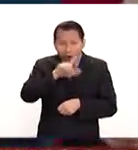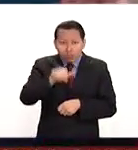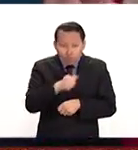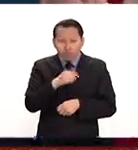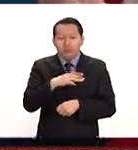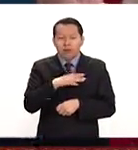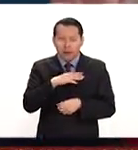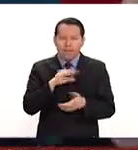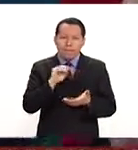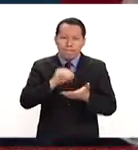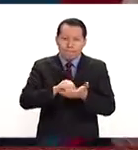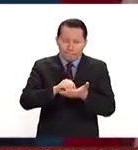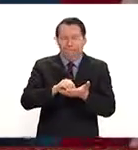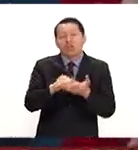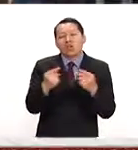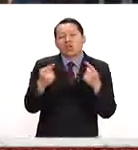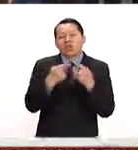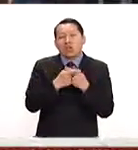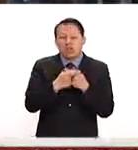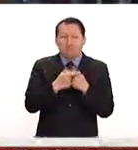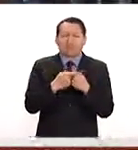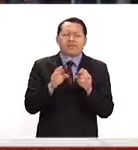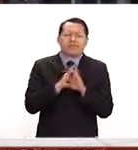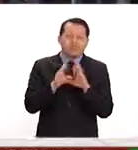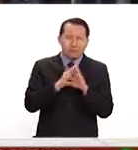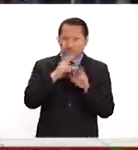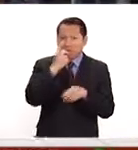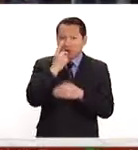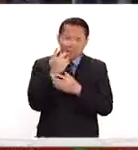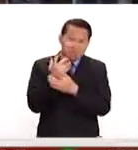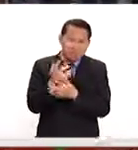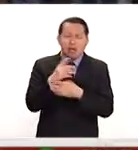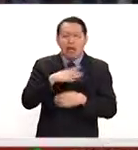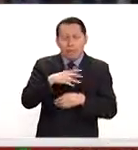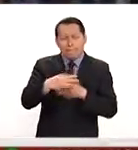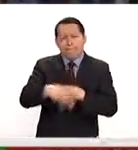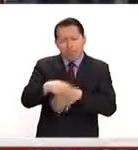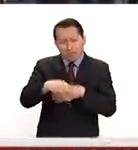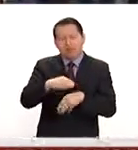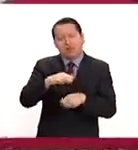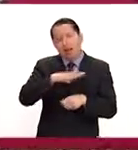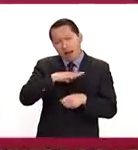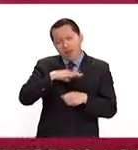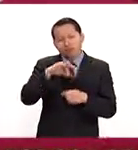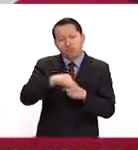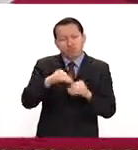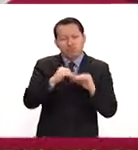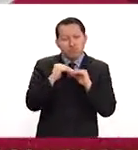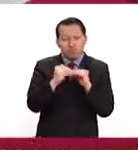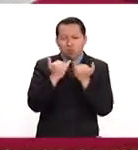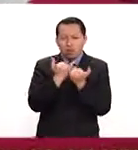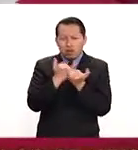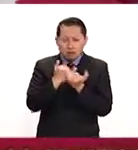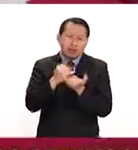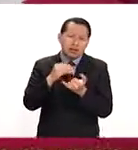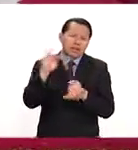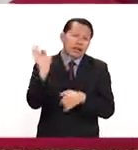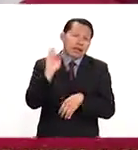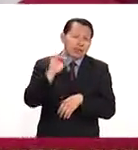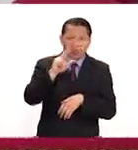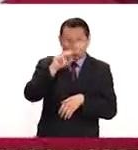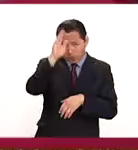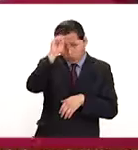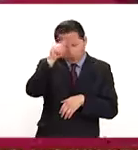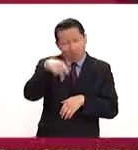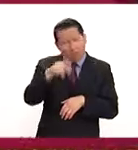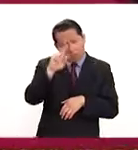contrario donde dijo que, bueno, él entendía que las manifestaciones eran parte de la democracia, que podía no estar de acuerdo con todas, sin embargo, las